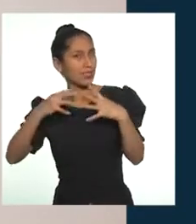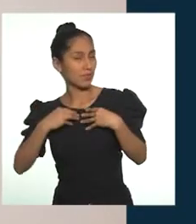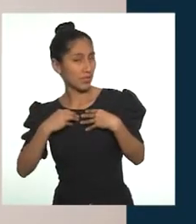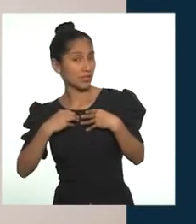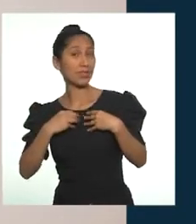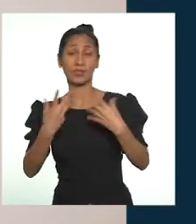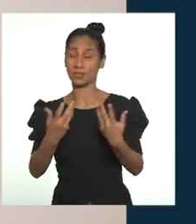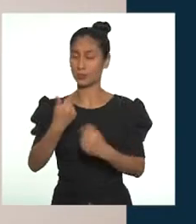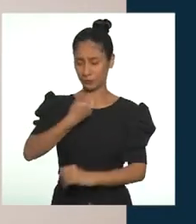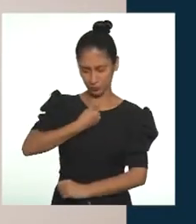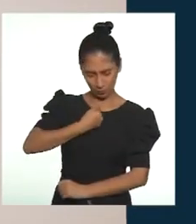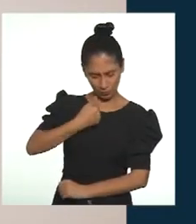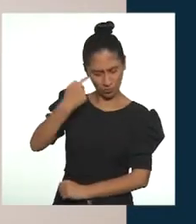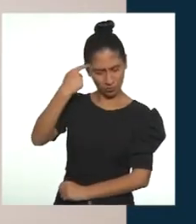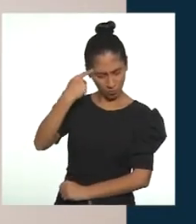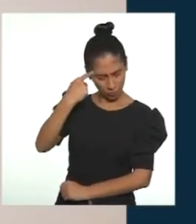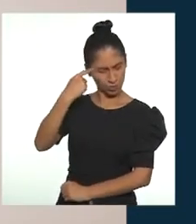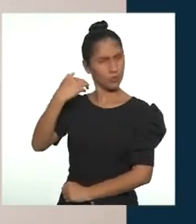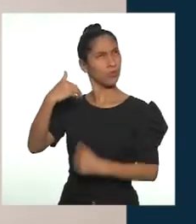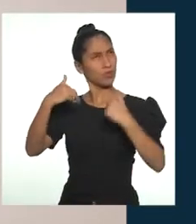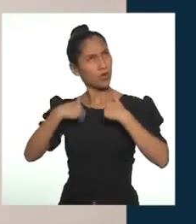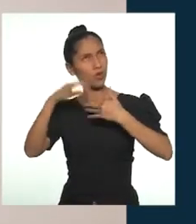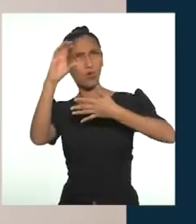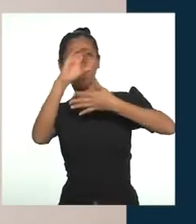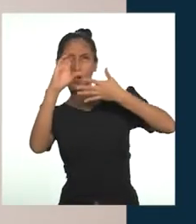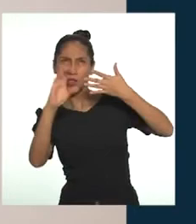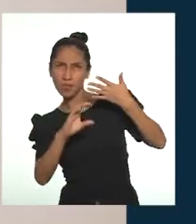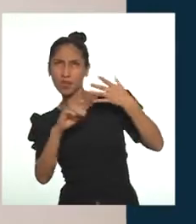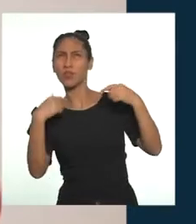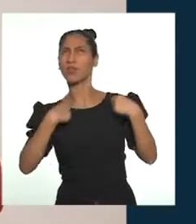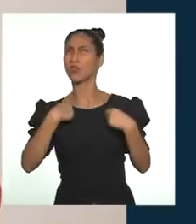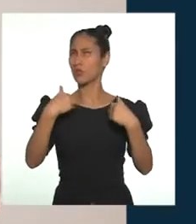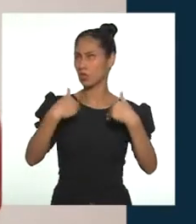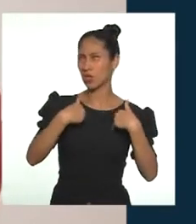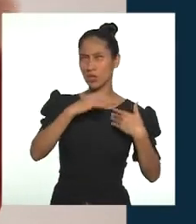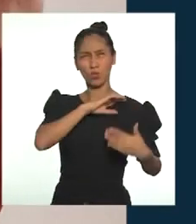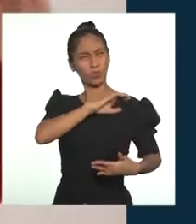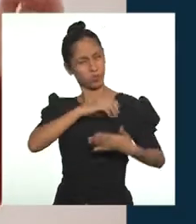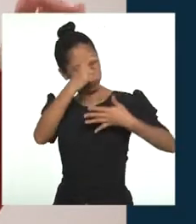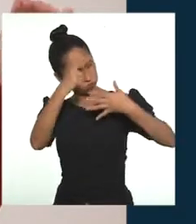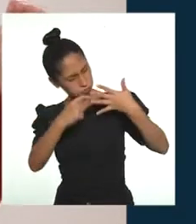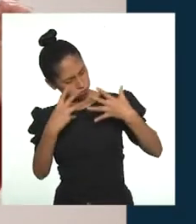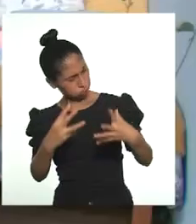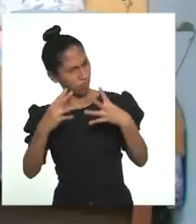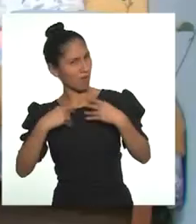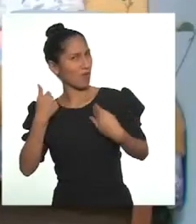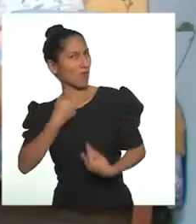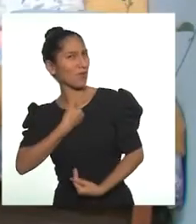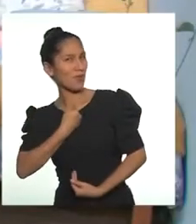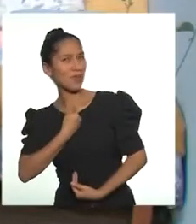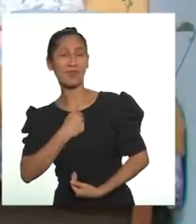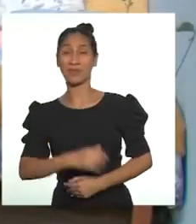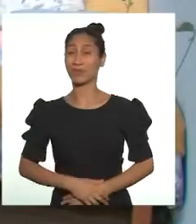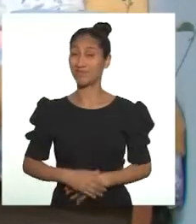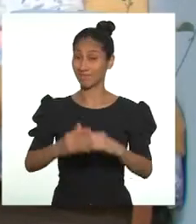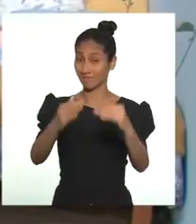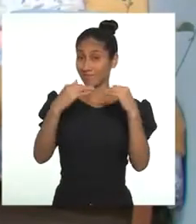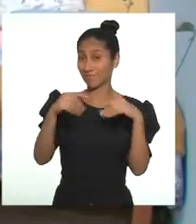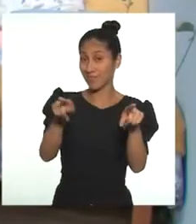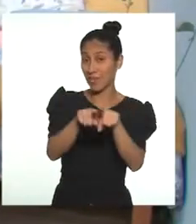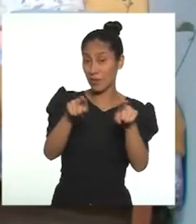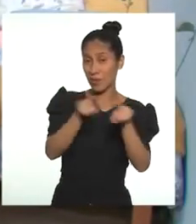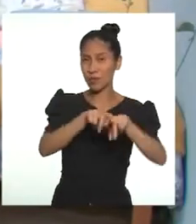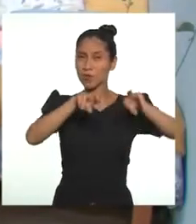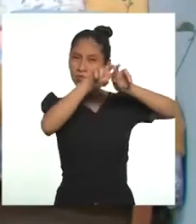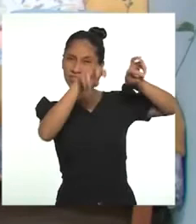autoaceptación es uno de los pasos importantísimos para llegar a una adecuada autoestima. Cuando se empieza a indagar sobre